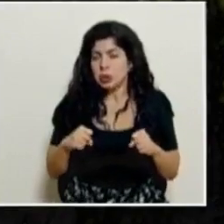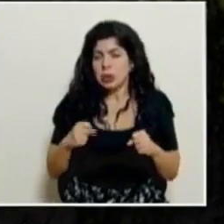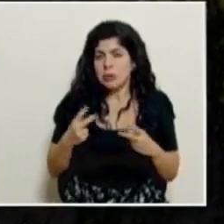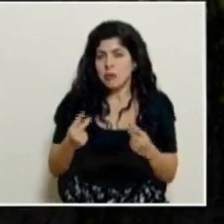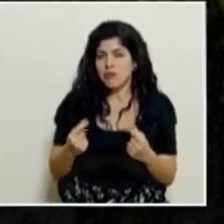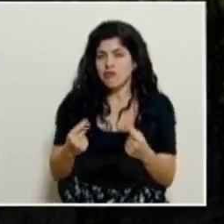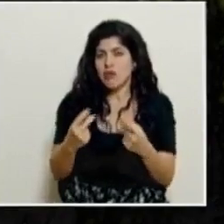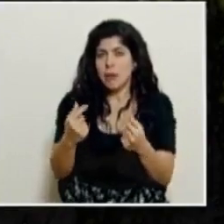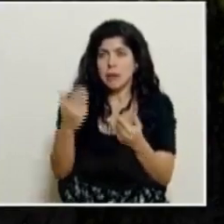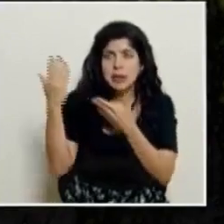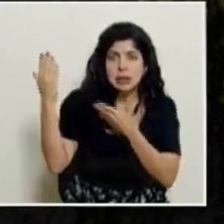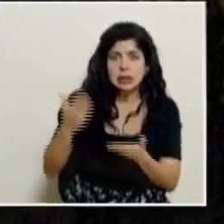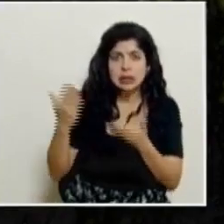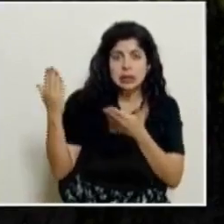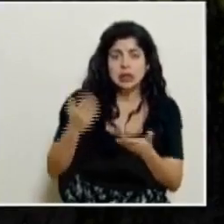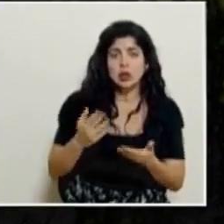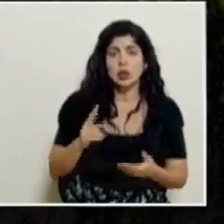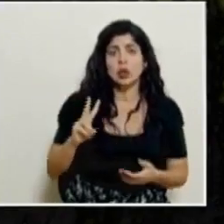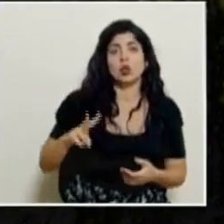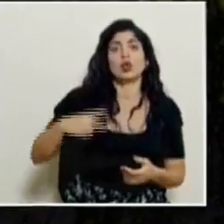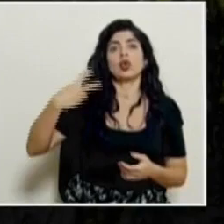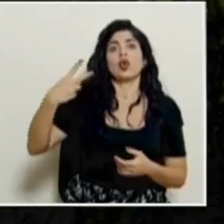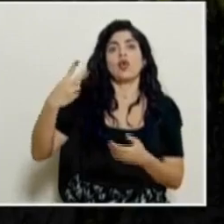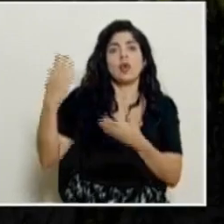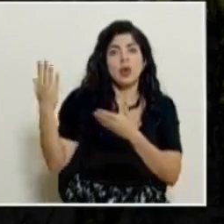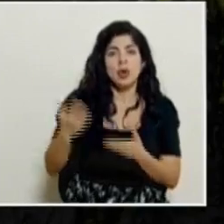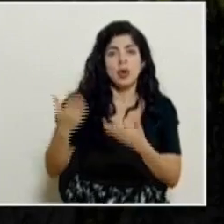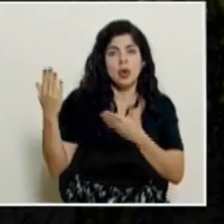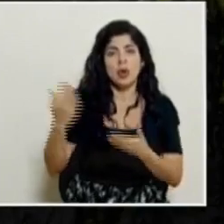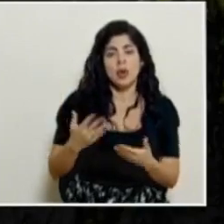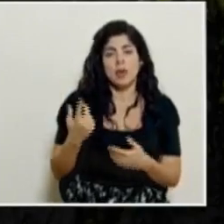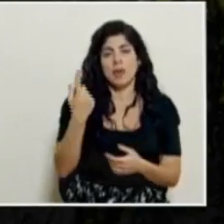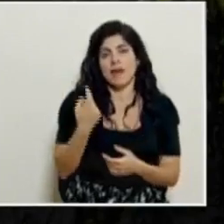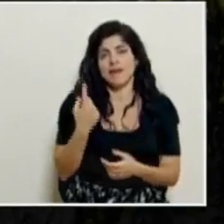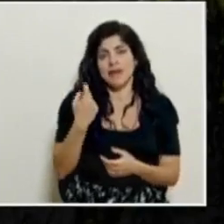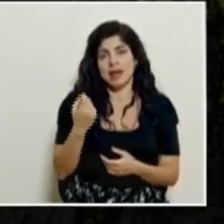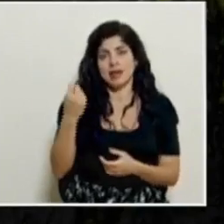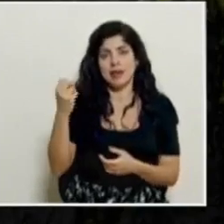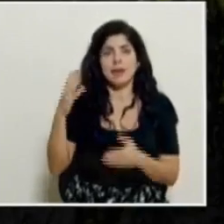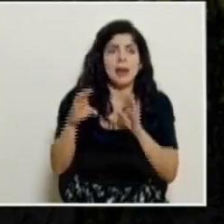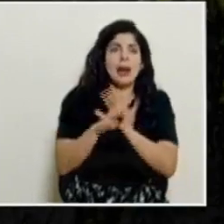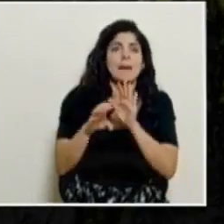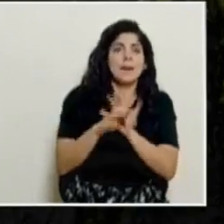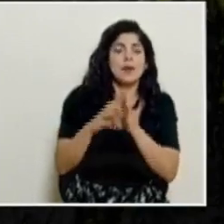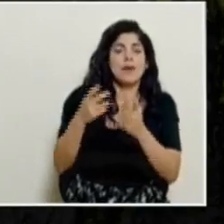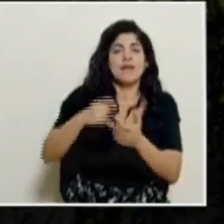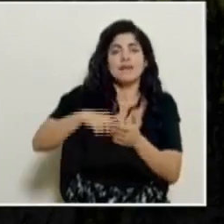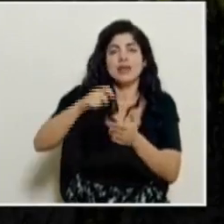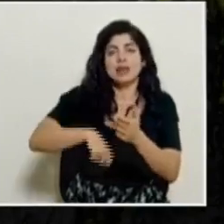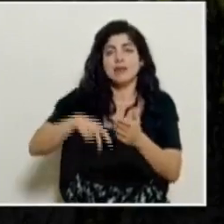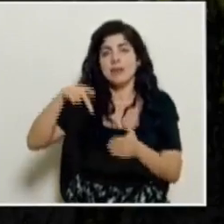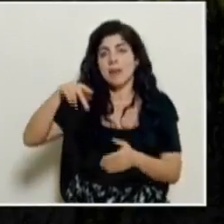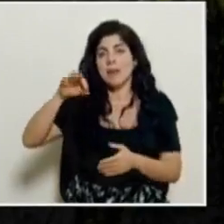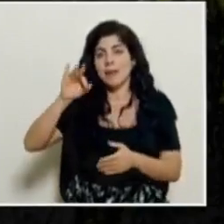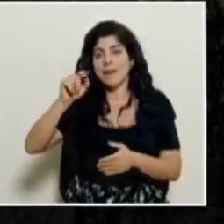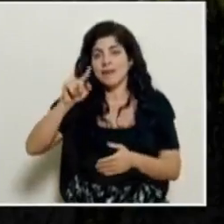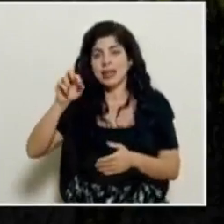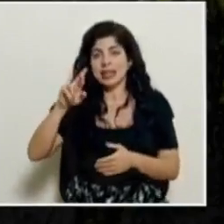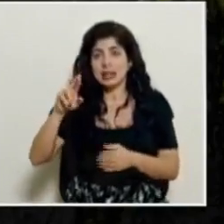la llegada y de duplicar la llegada de envíos pendientes por ejemplo con el caso de la firma Pfizer